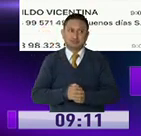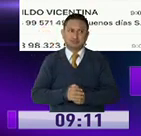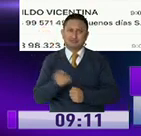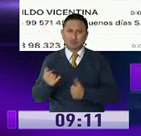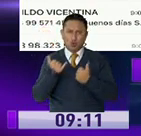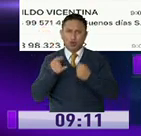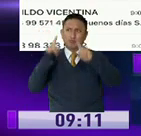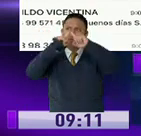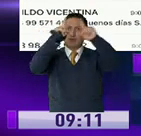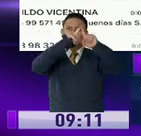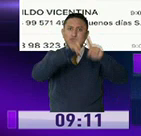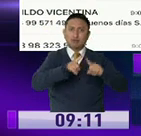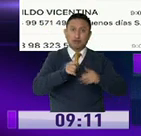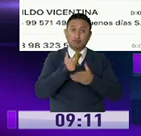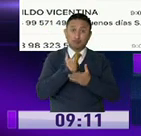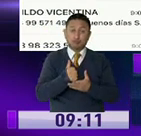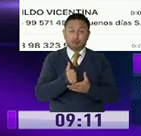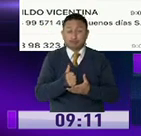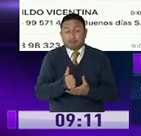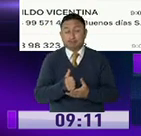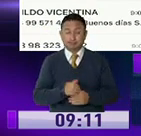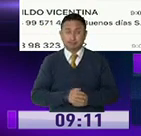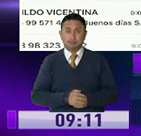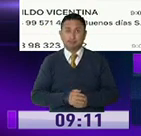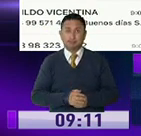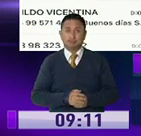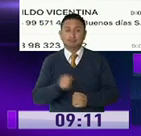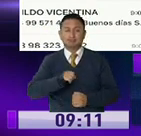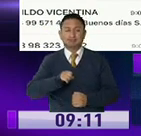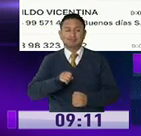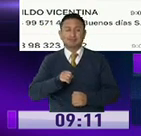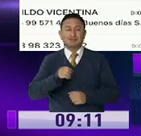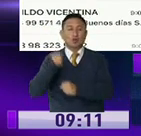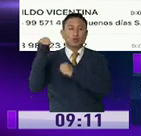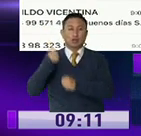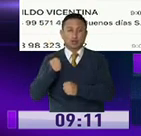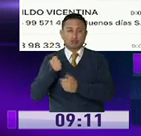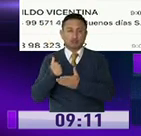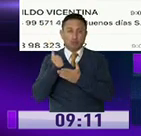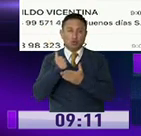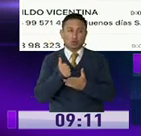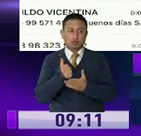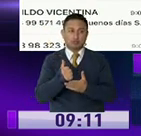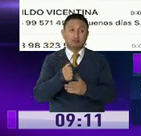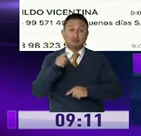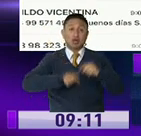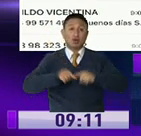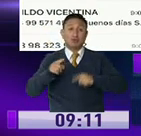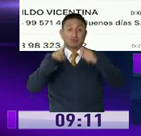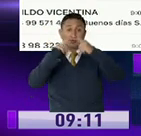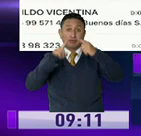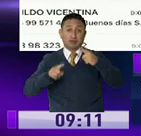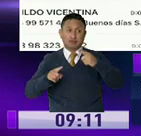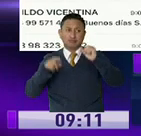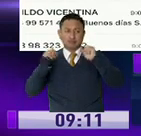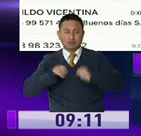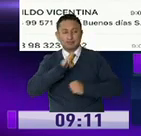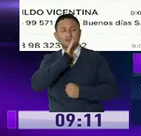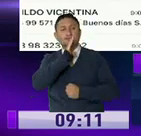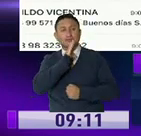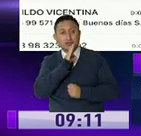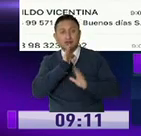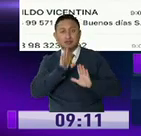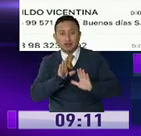varias ya en internet que están ayudando. Así es, también se están haciendo eco estas fundaciones, así que hay algunas alternativas. Solamente tener un poquito de